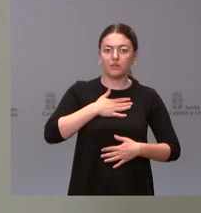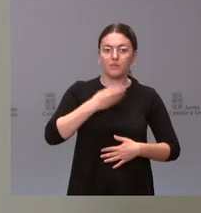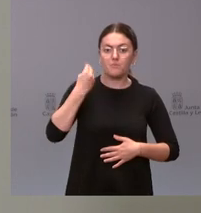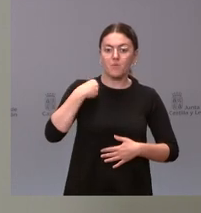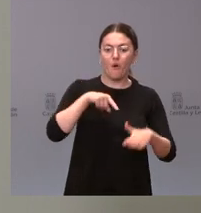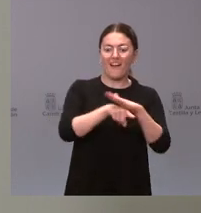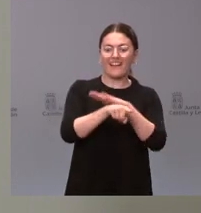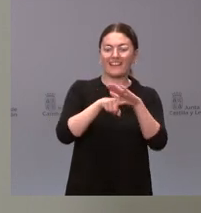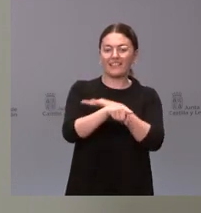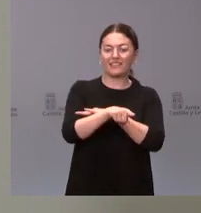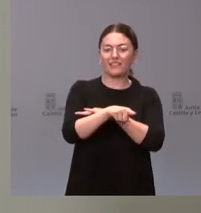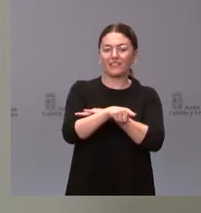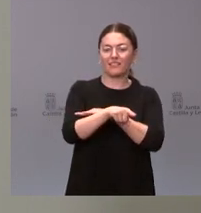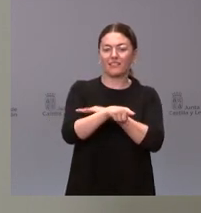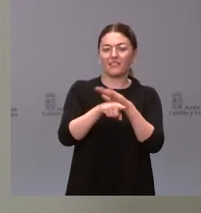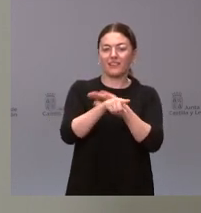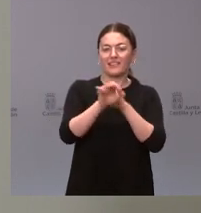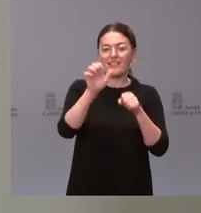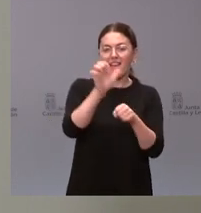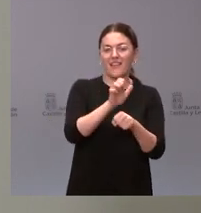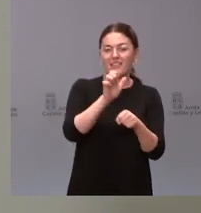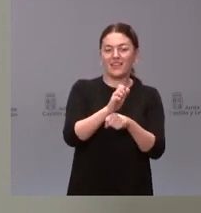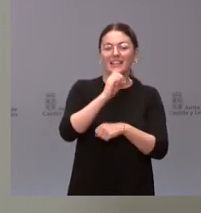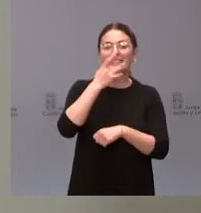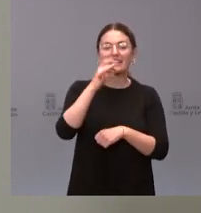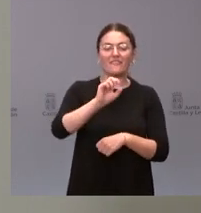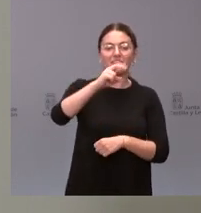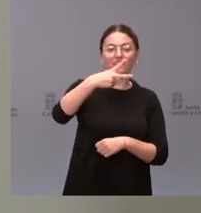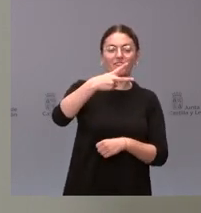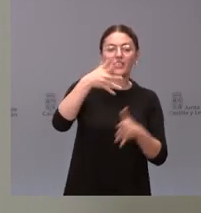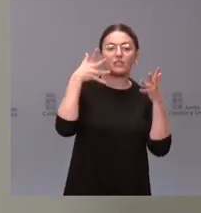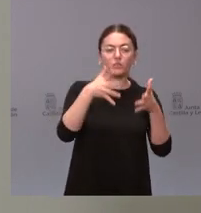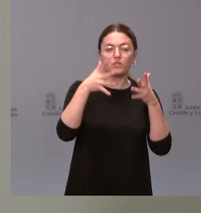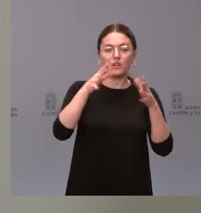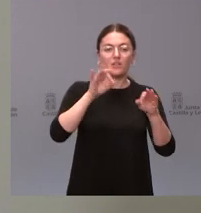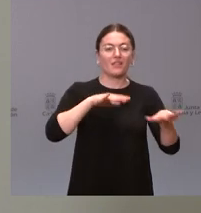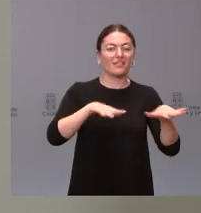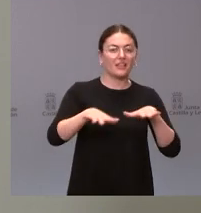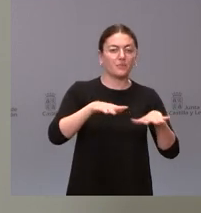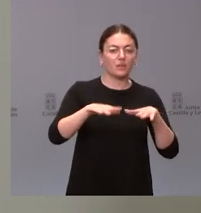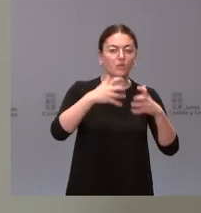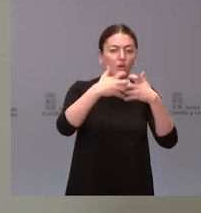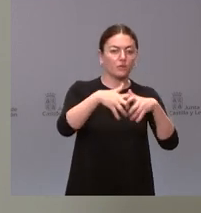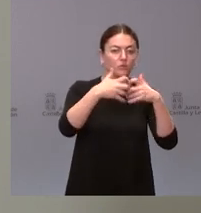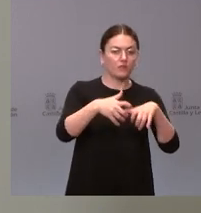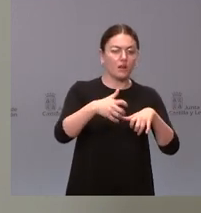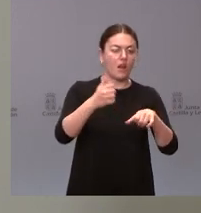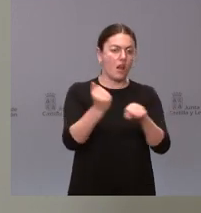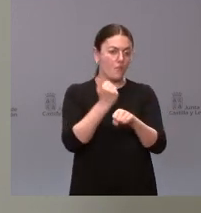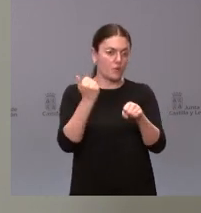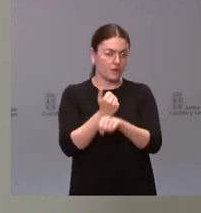gerente autonómico del ECIL en el vice consejero de dinamización industrial y laboral